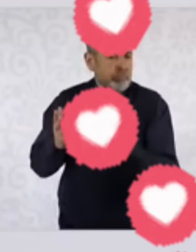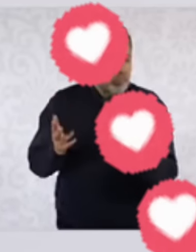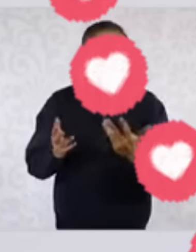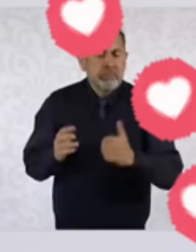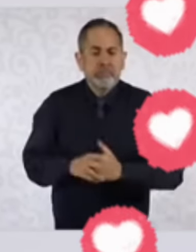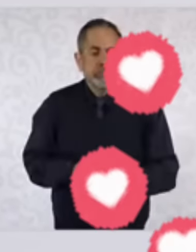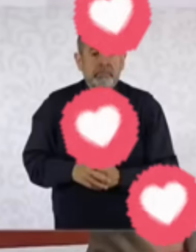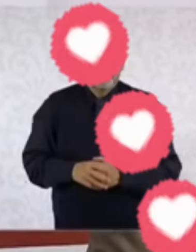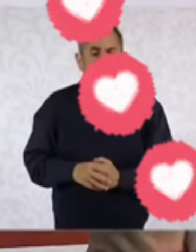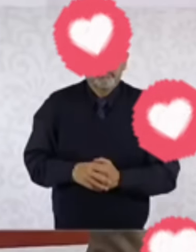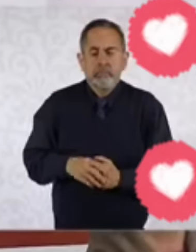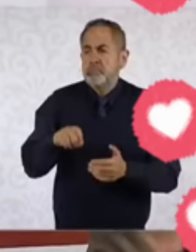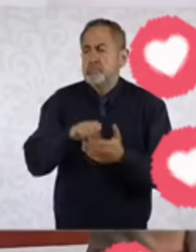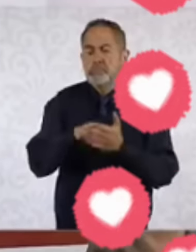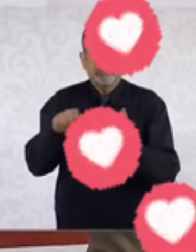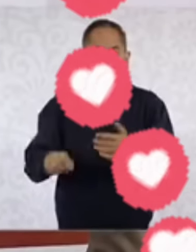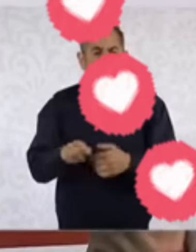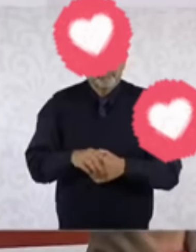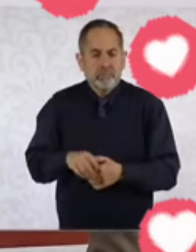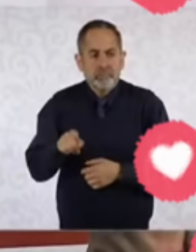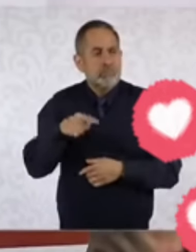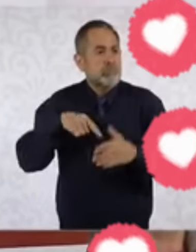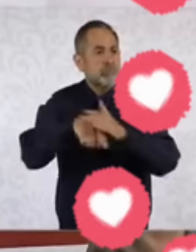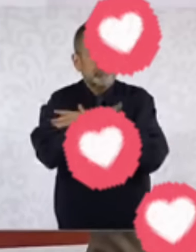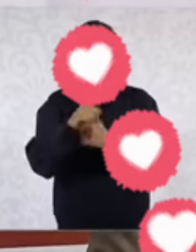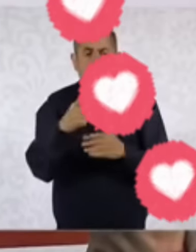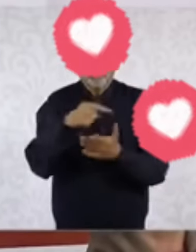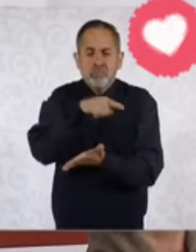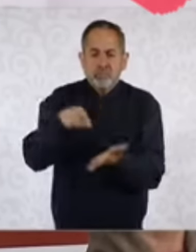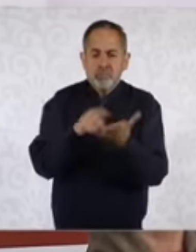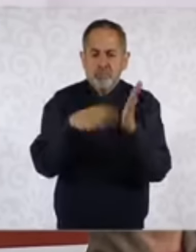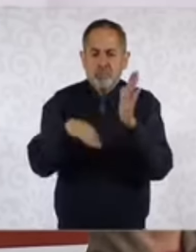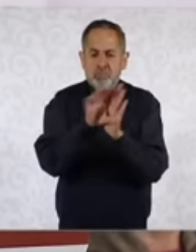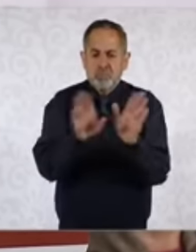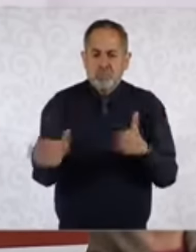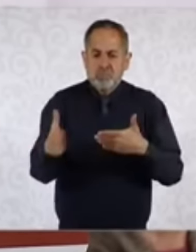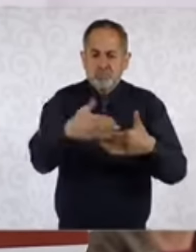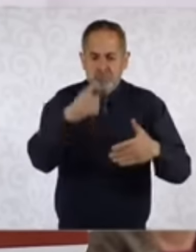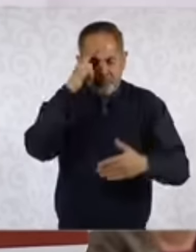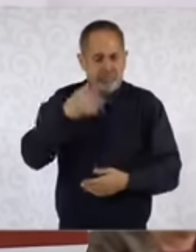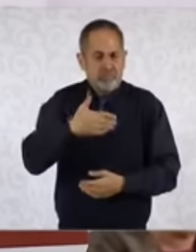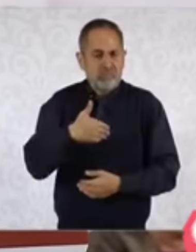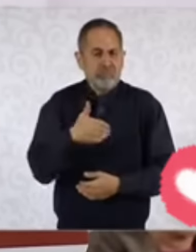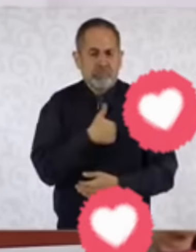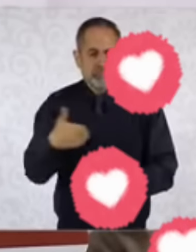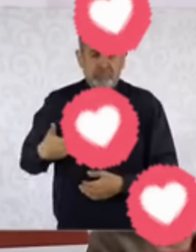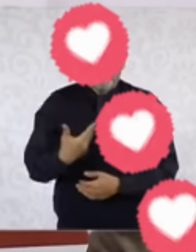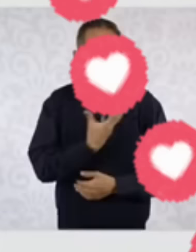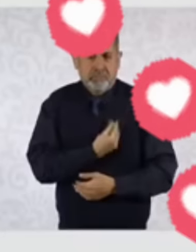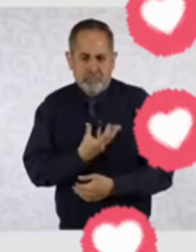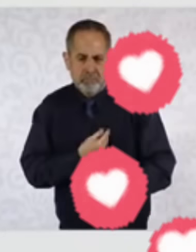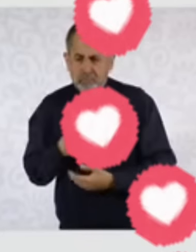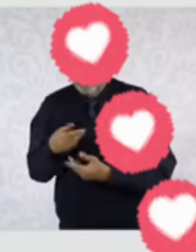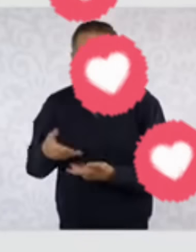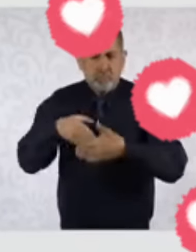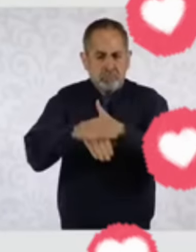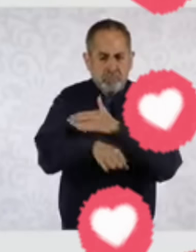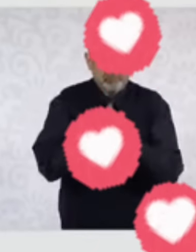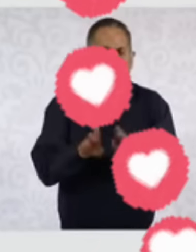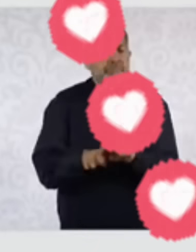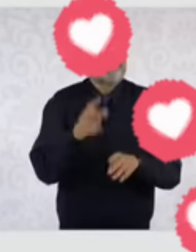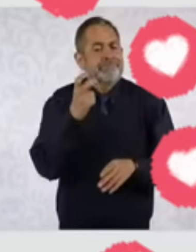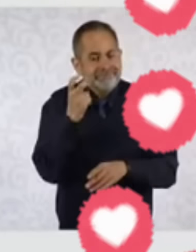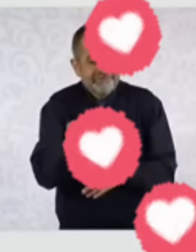La posibilidad, por ejemplo, de que haya lactarios en los lugares de trabajo. Todo eso hacia allá queremos ir para fortalecer la